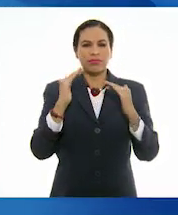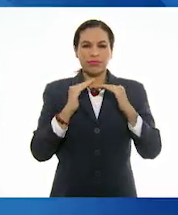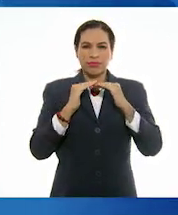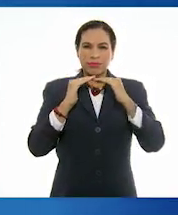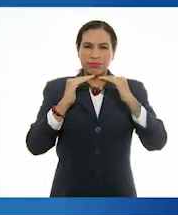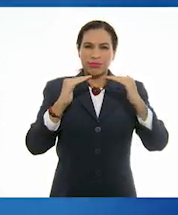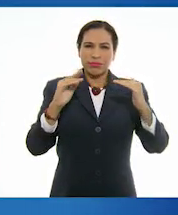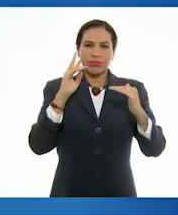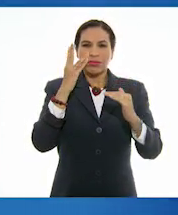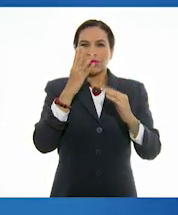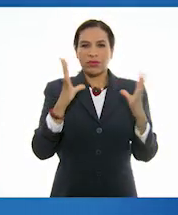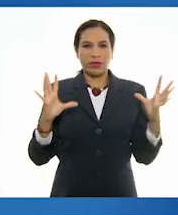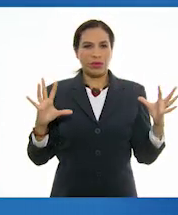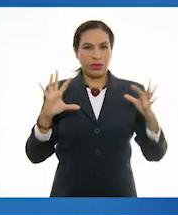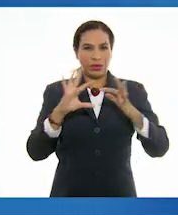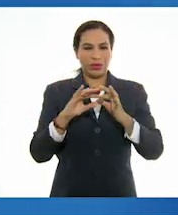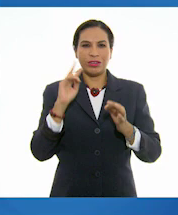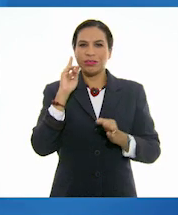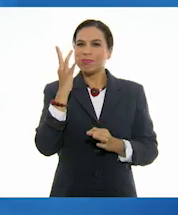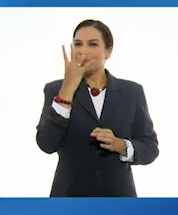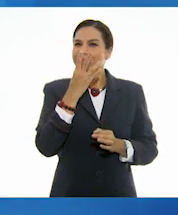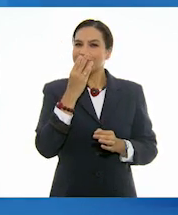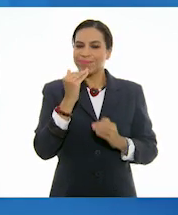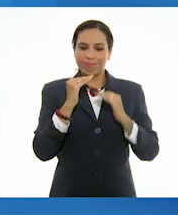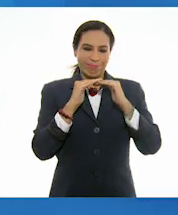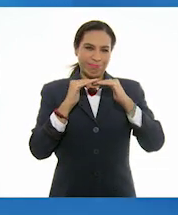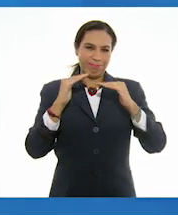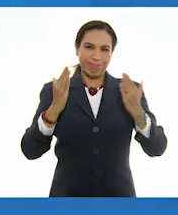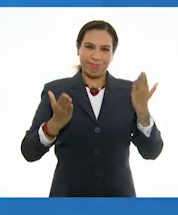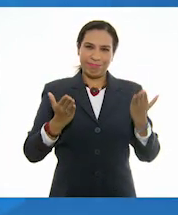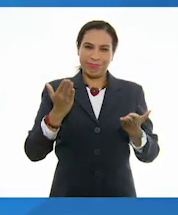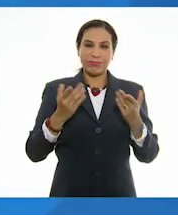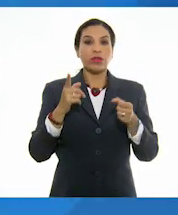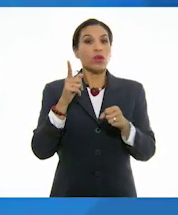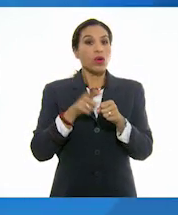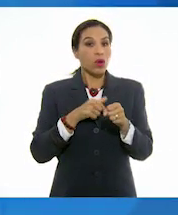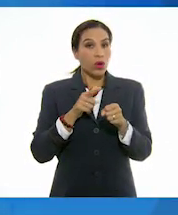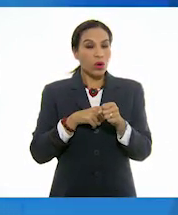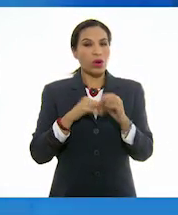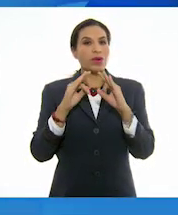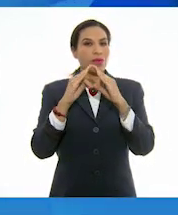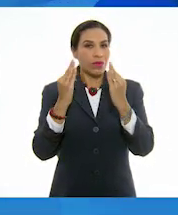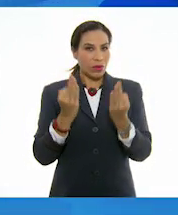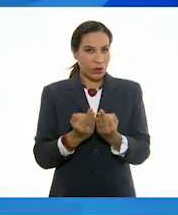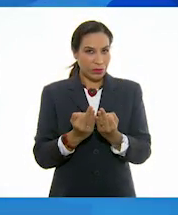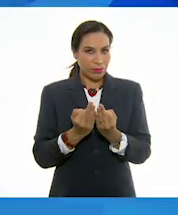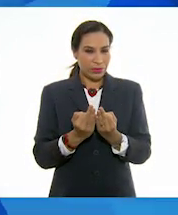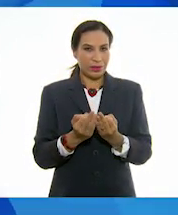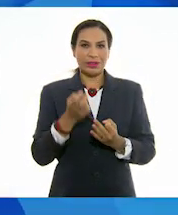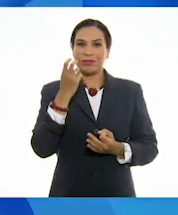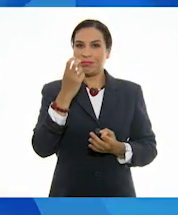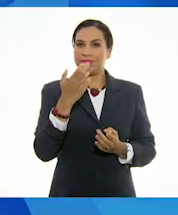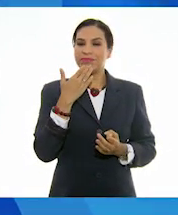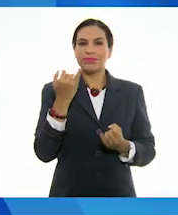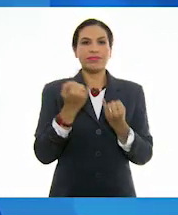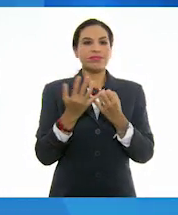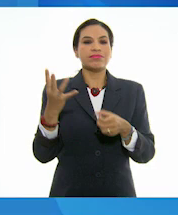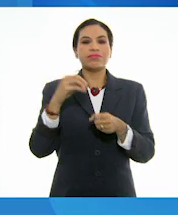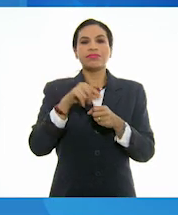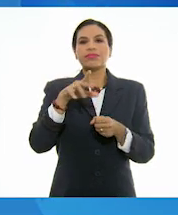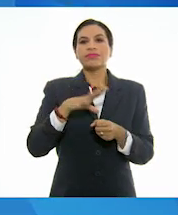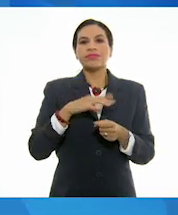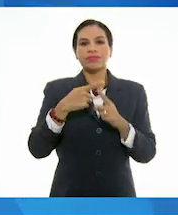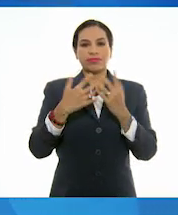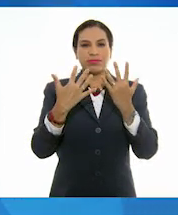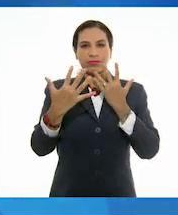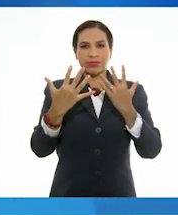al conseguir una combinación agradable y equilibrada, tanto de colores como de formas. Exactamente. Incluyendo aquí la